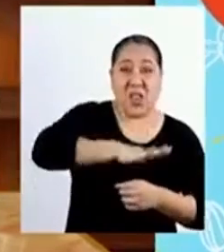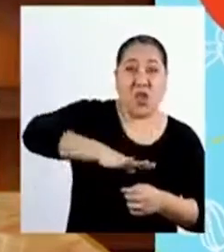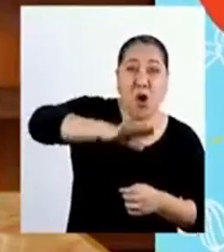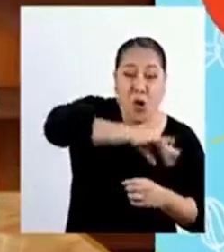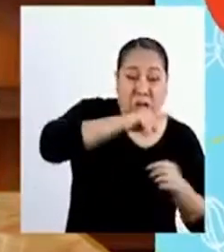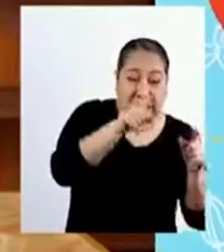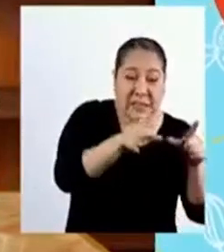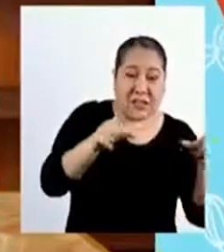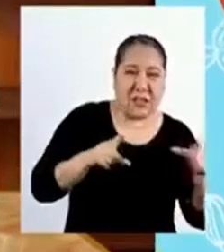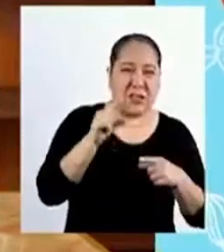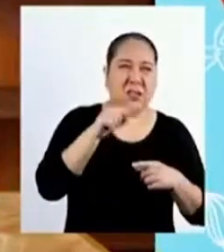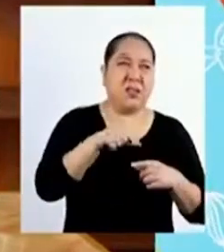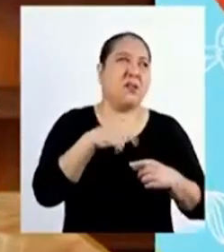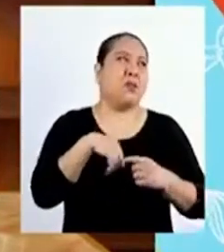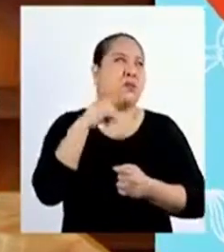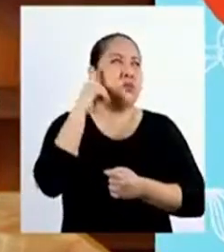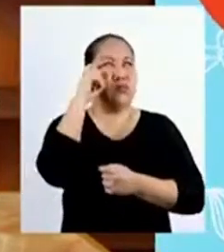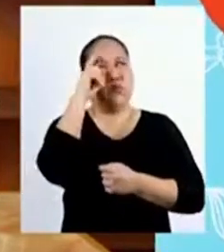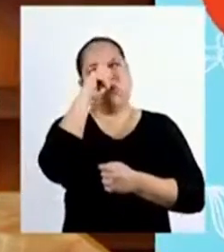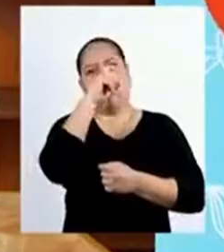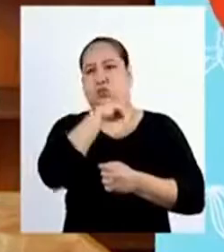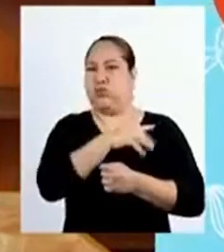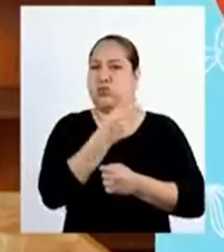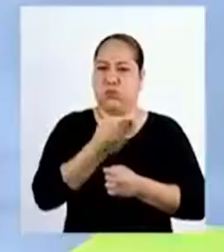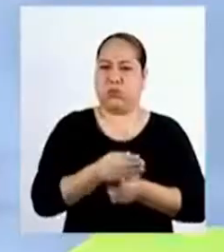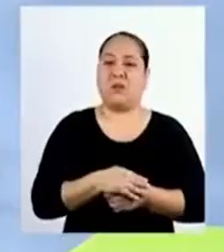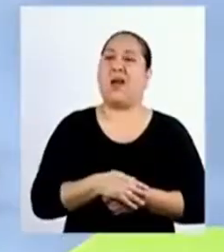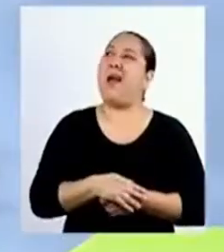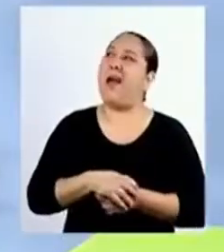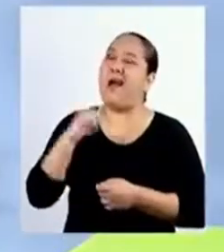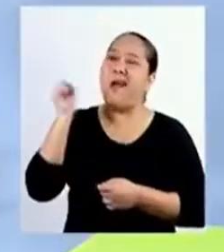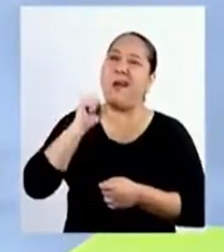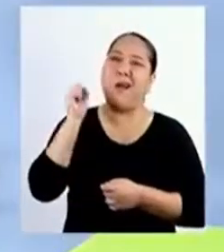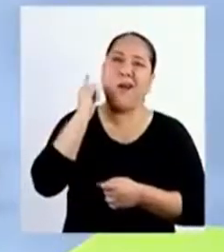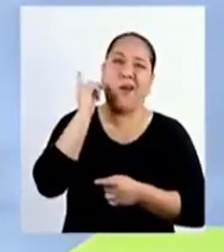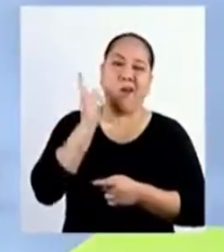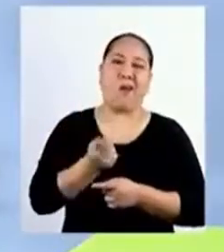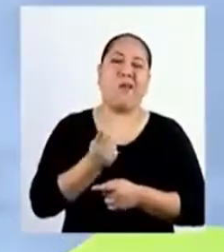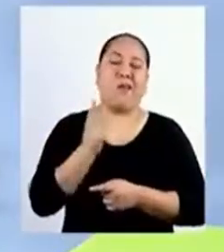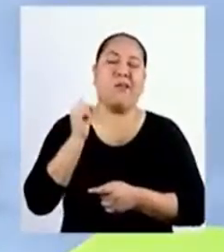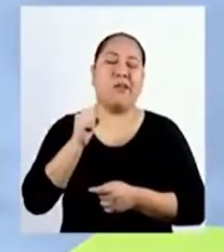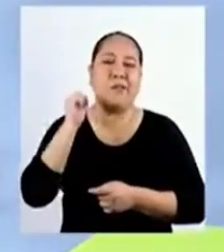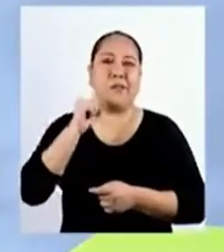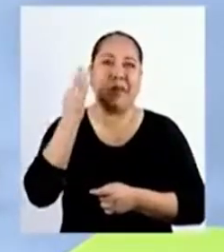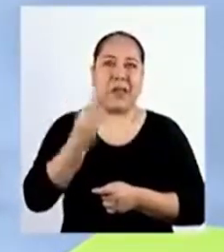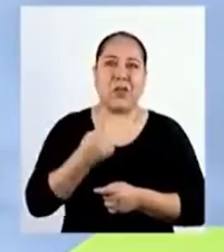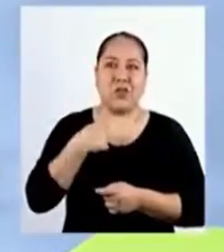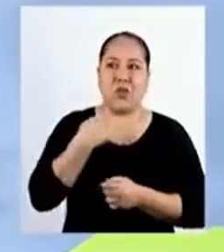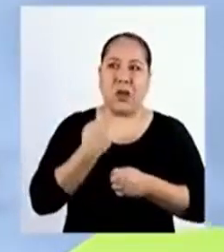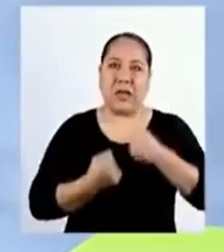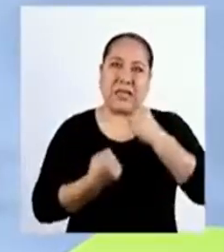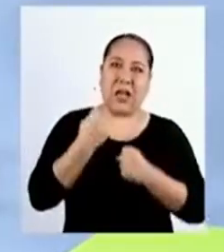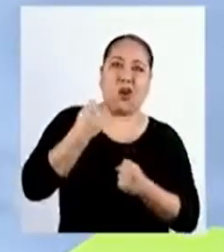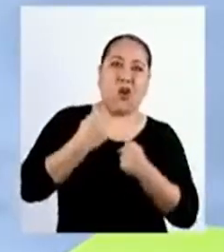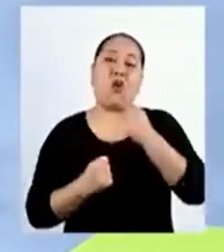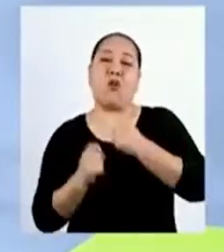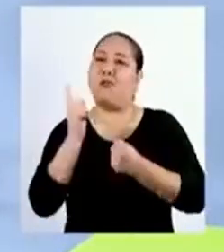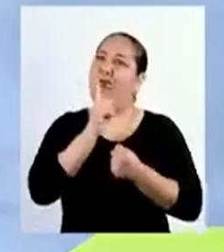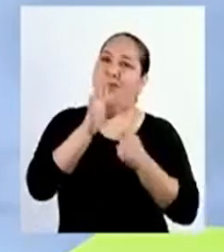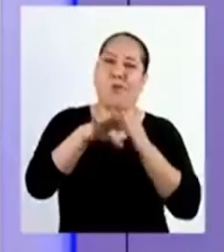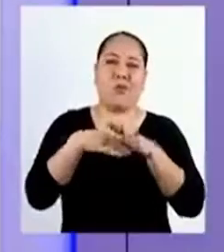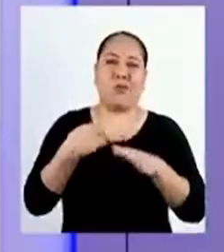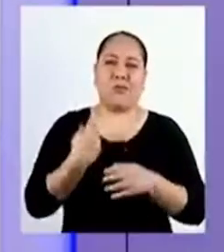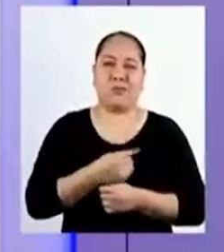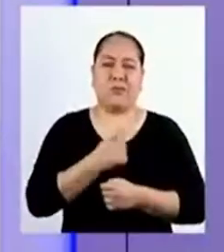espacio se volvió todo un desafío. ¡Es verdad! Yo quería salir a correr, pero no podía.